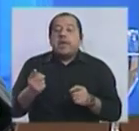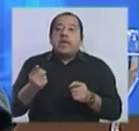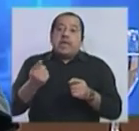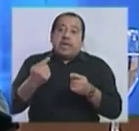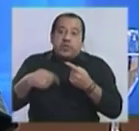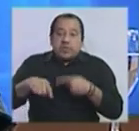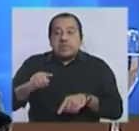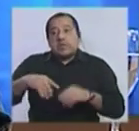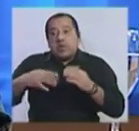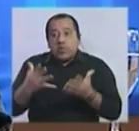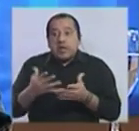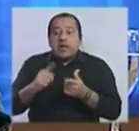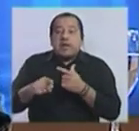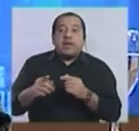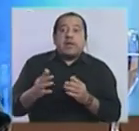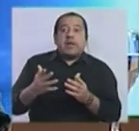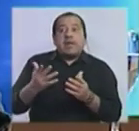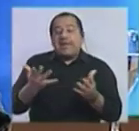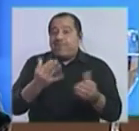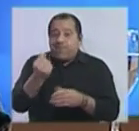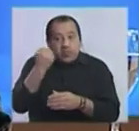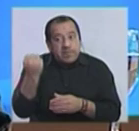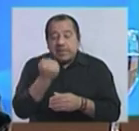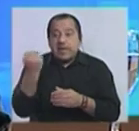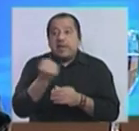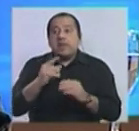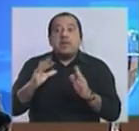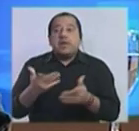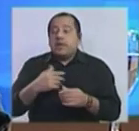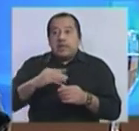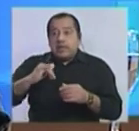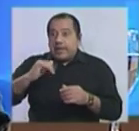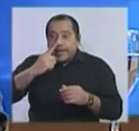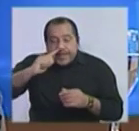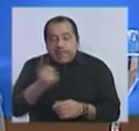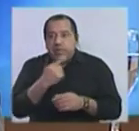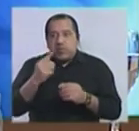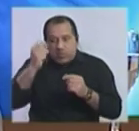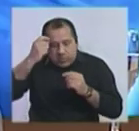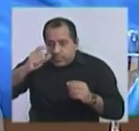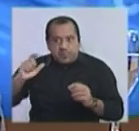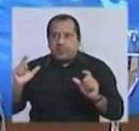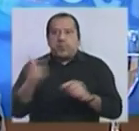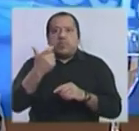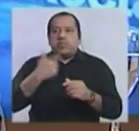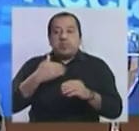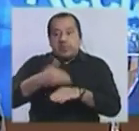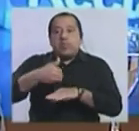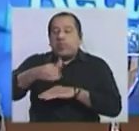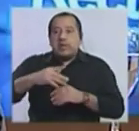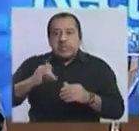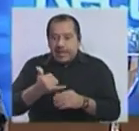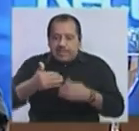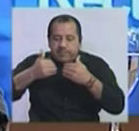las reacciones iniciales, era fundamental reaccionar justamente en las 24 horas posteriores,